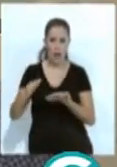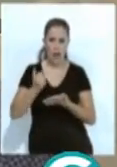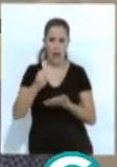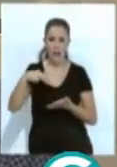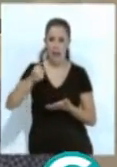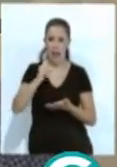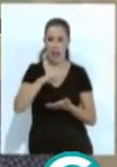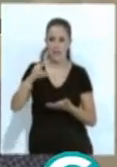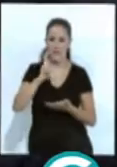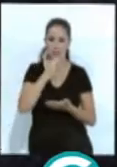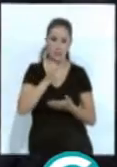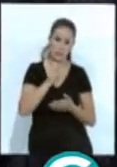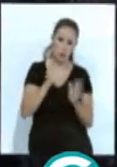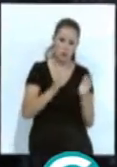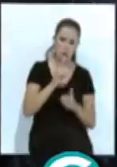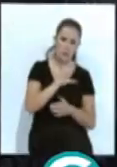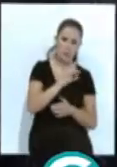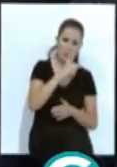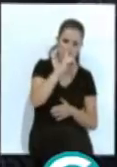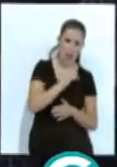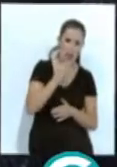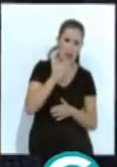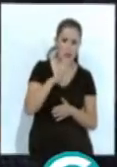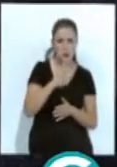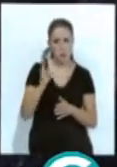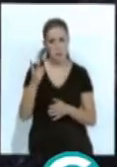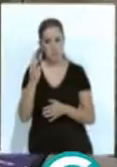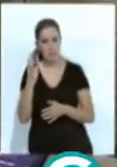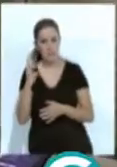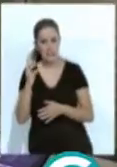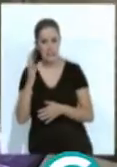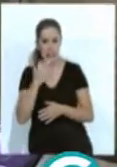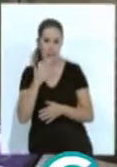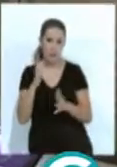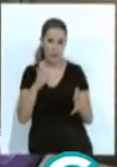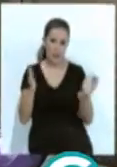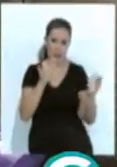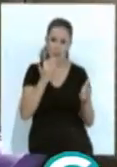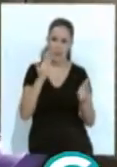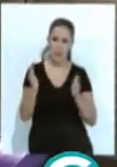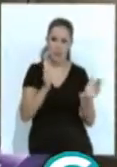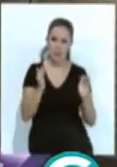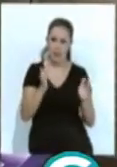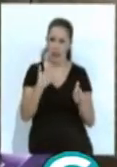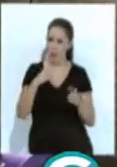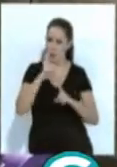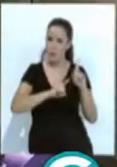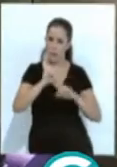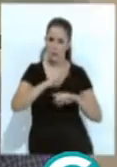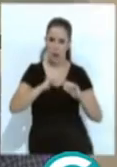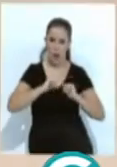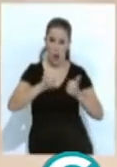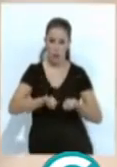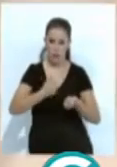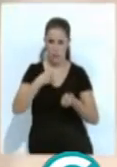de los 15 a los 30 años, que es más o menos la problemática para el inicio del consumo. La